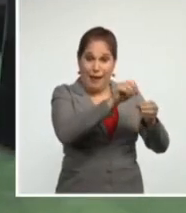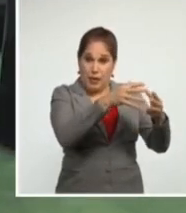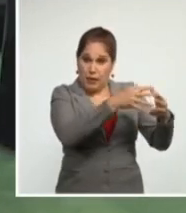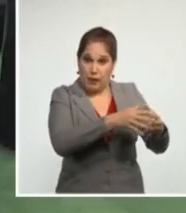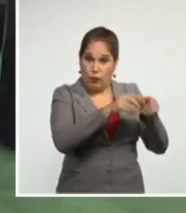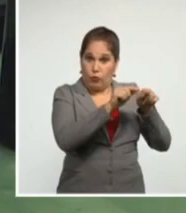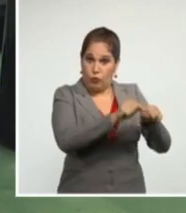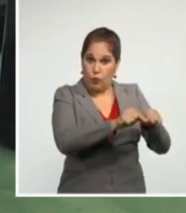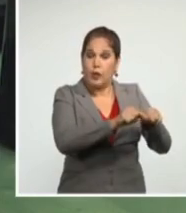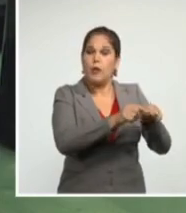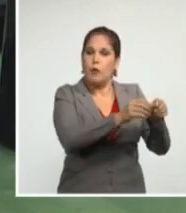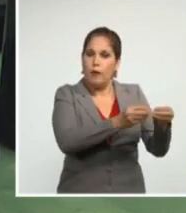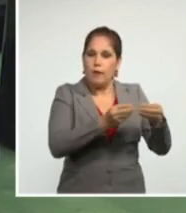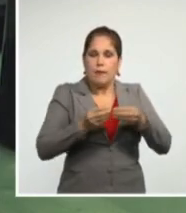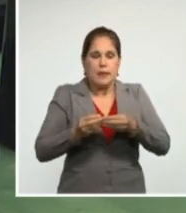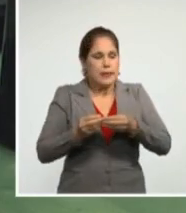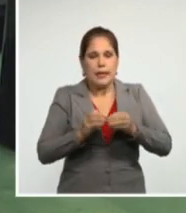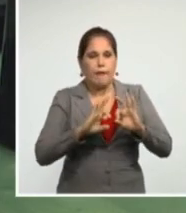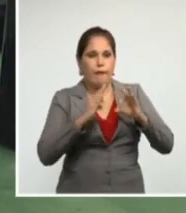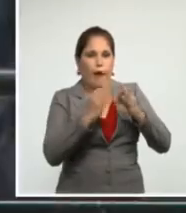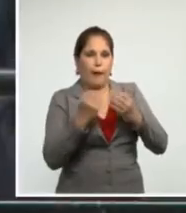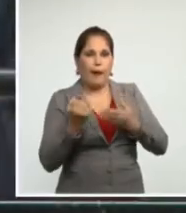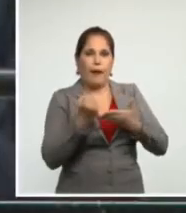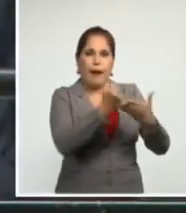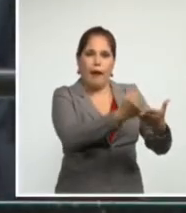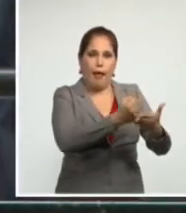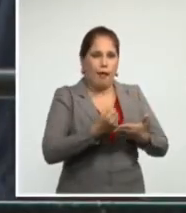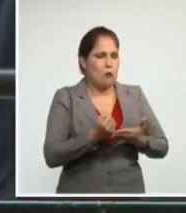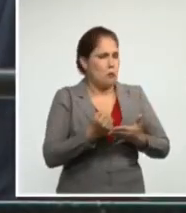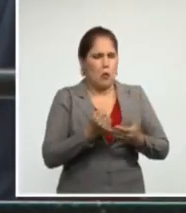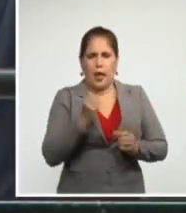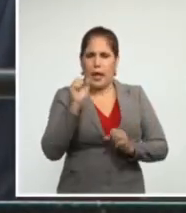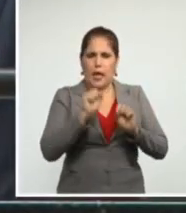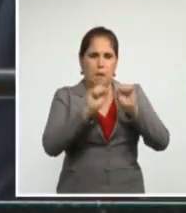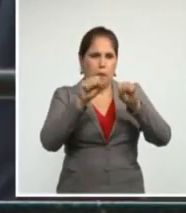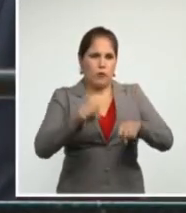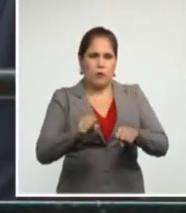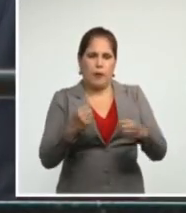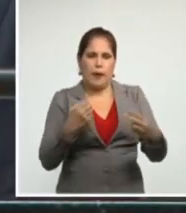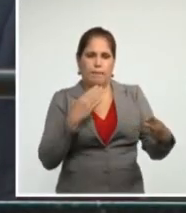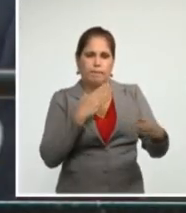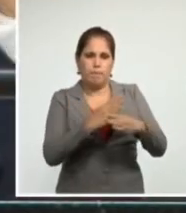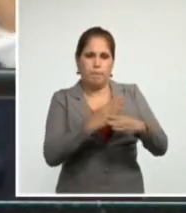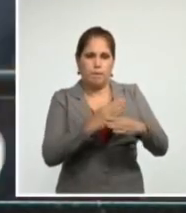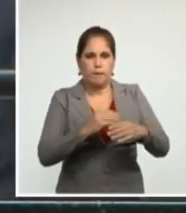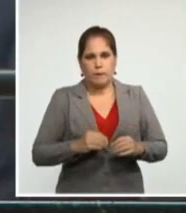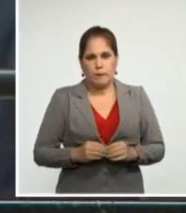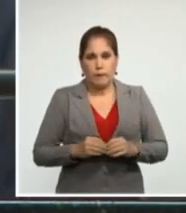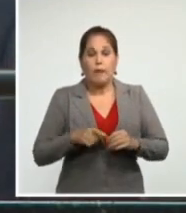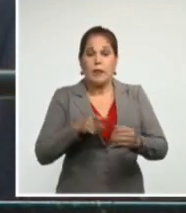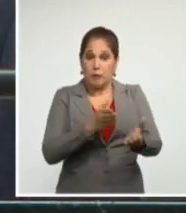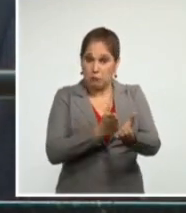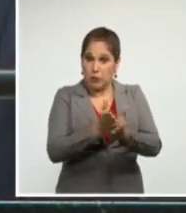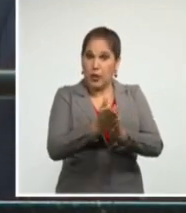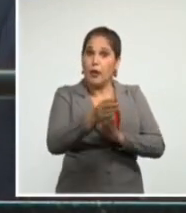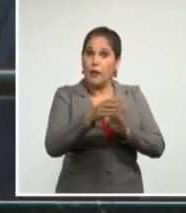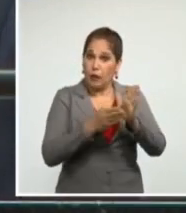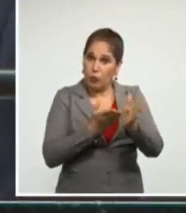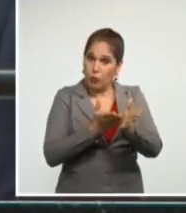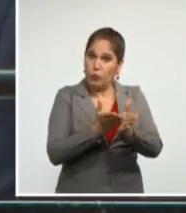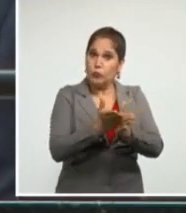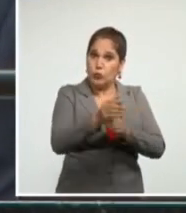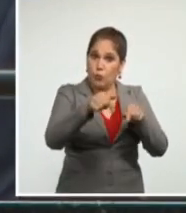familiar. Todas estas medidas se mantienen hoy vigentes